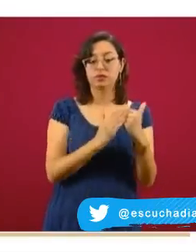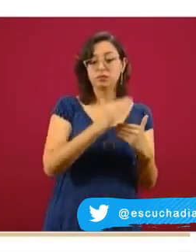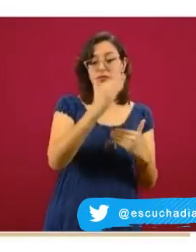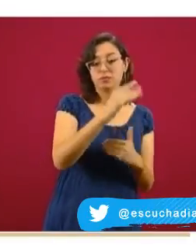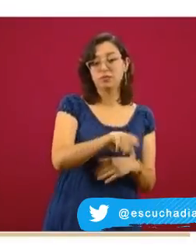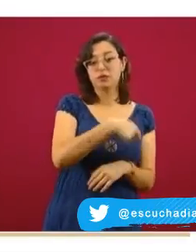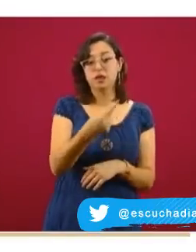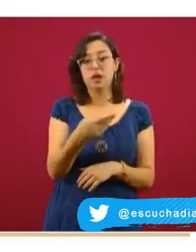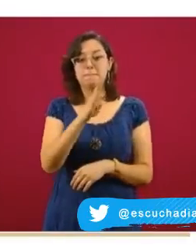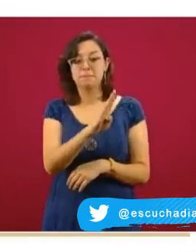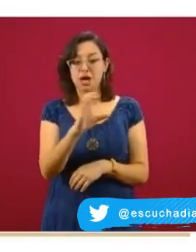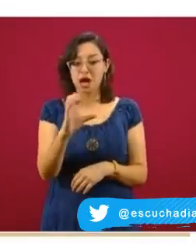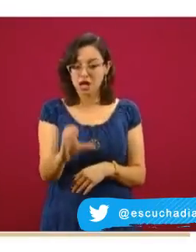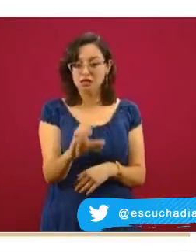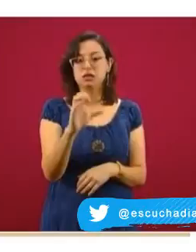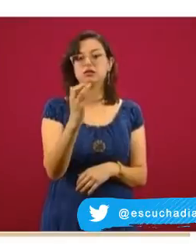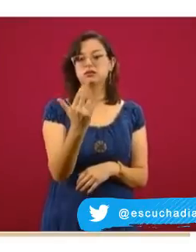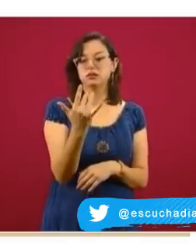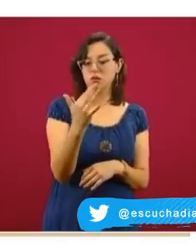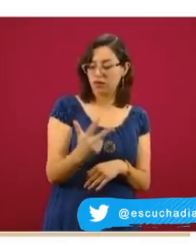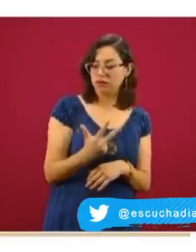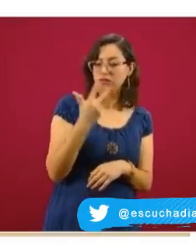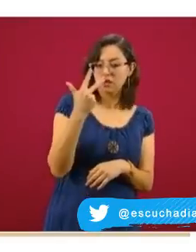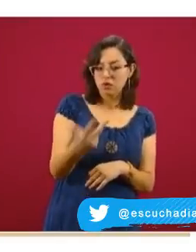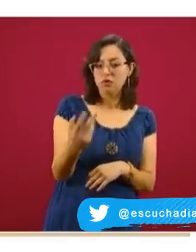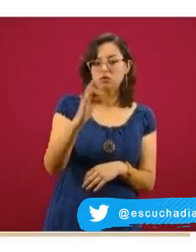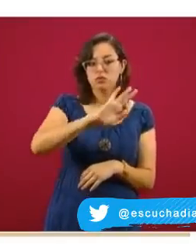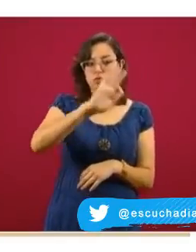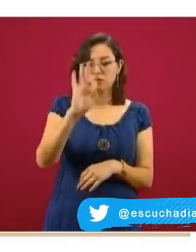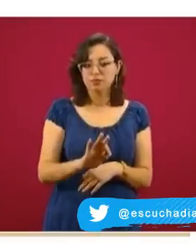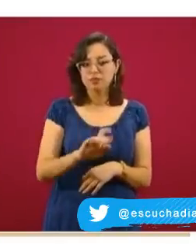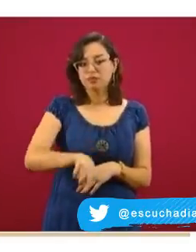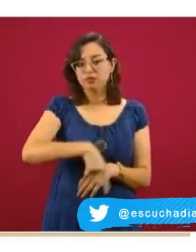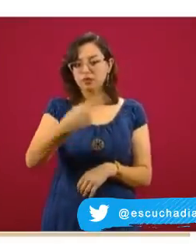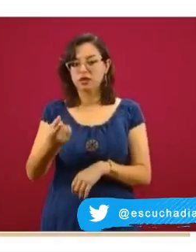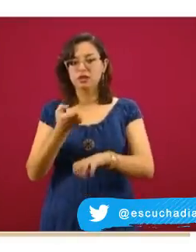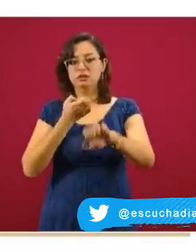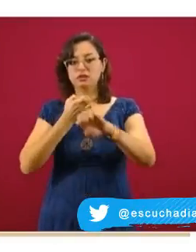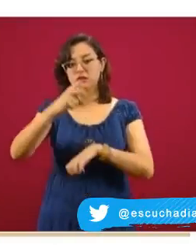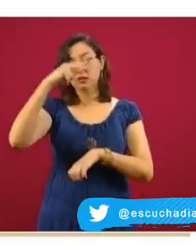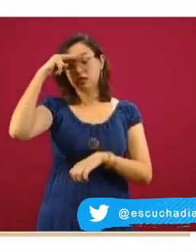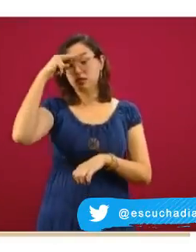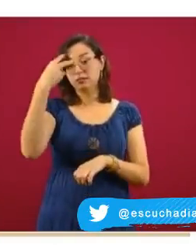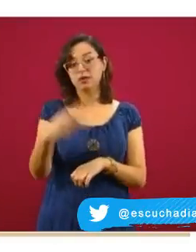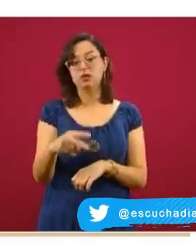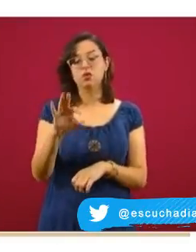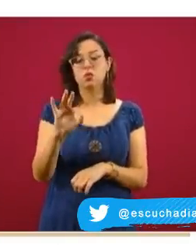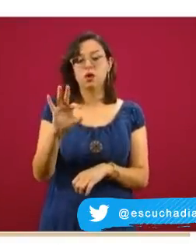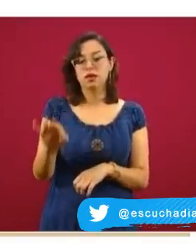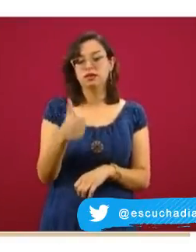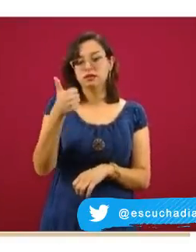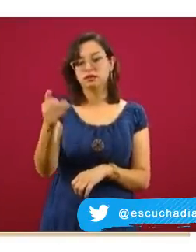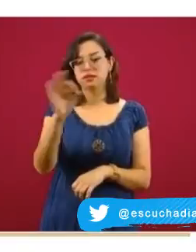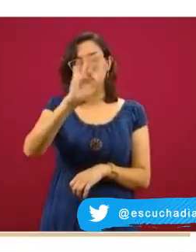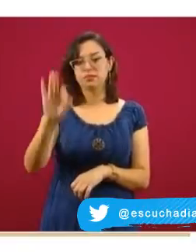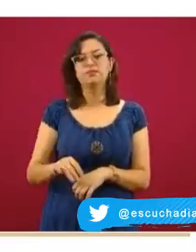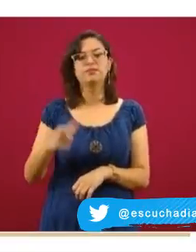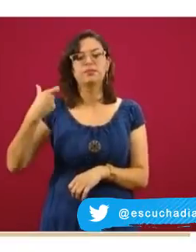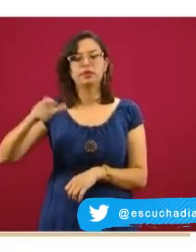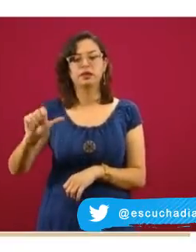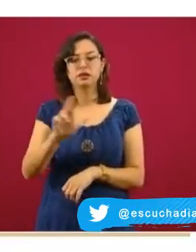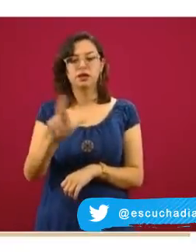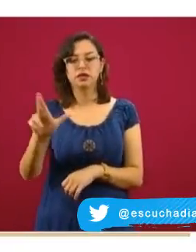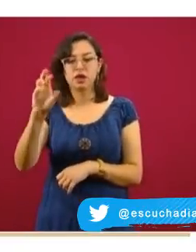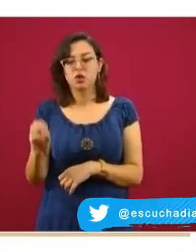Baja California continúa también con un 58 por ciento, el Estado de México 46 por ciento y Quintana Roo 40 por